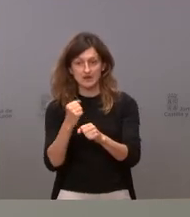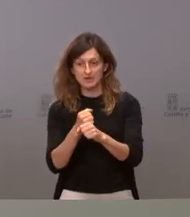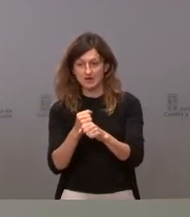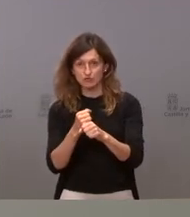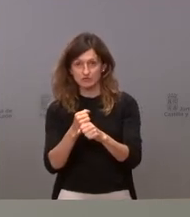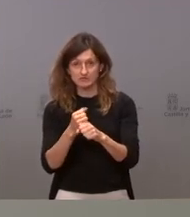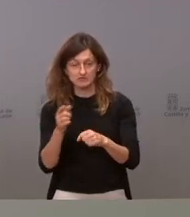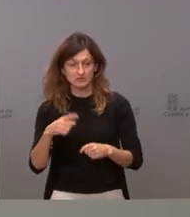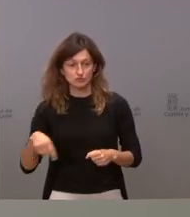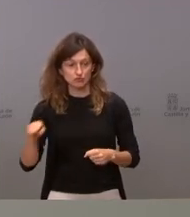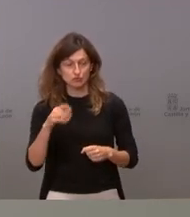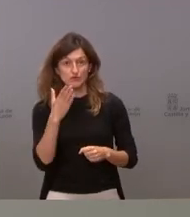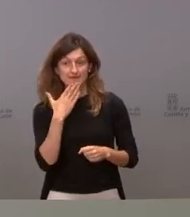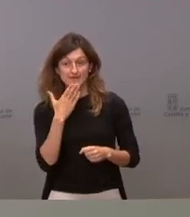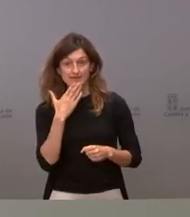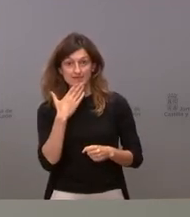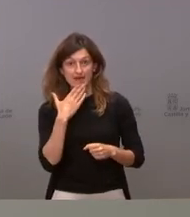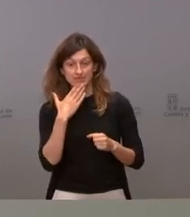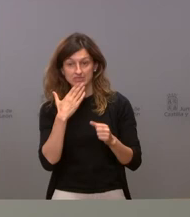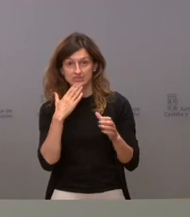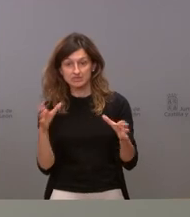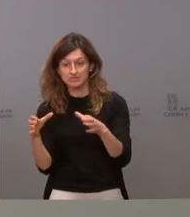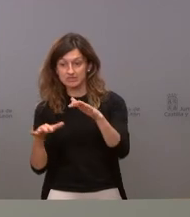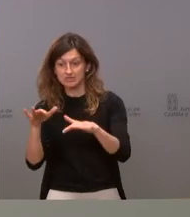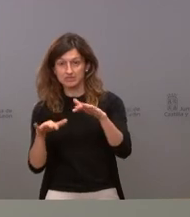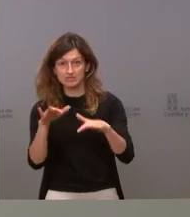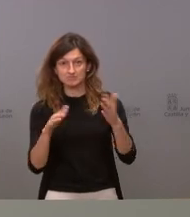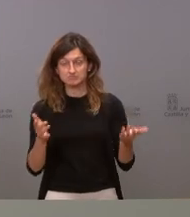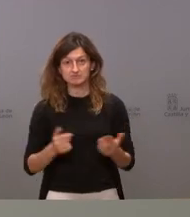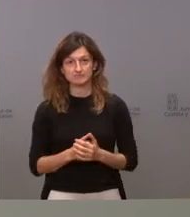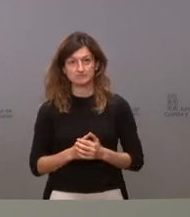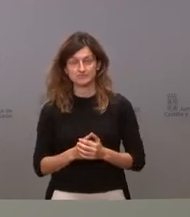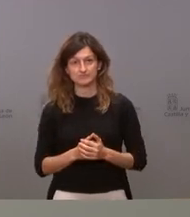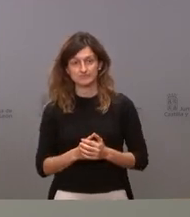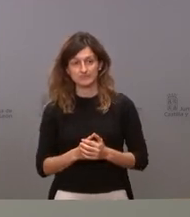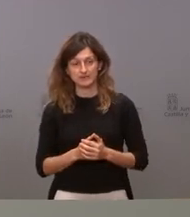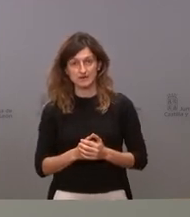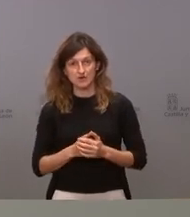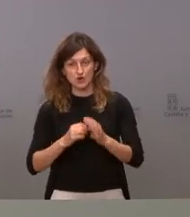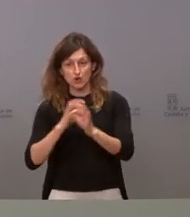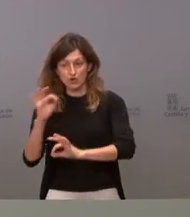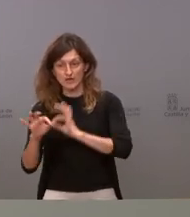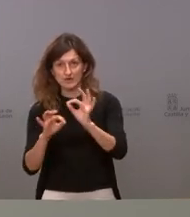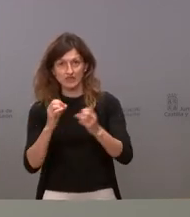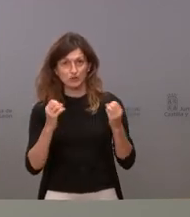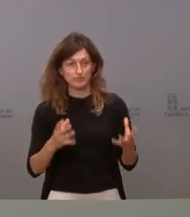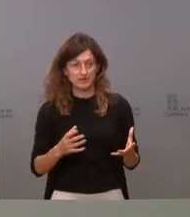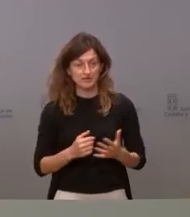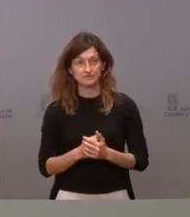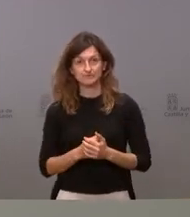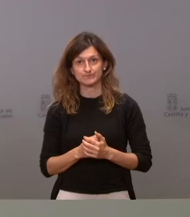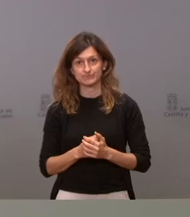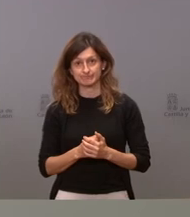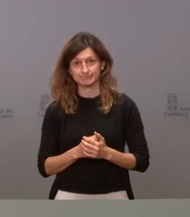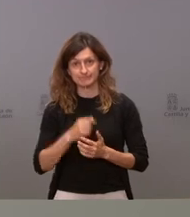todos en una banda de edad muy similar y no organizarlo bien y no organizarlo con ellos significa que